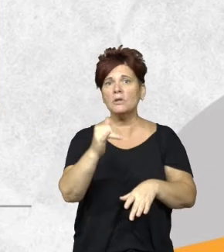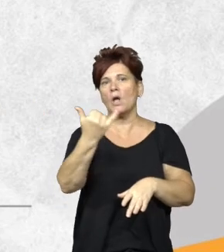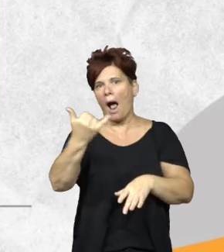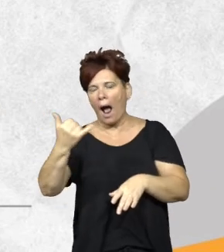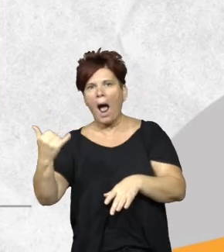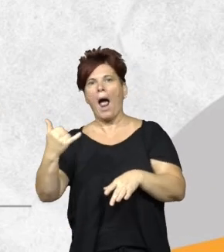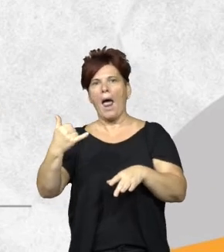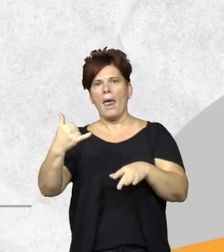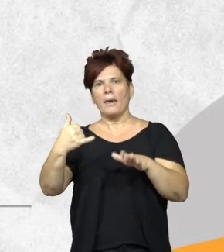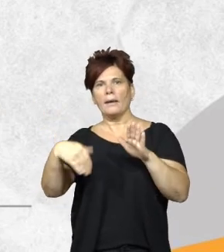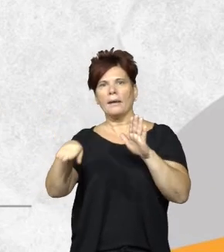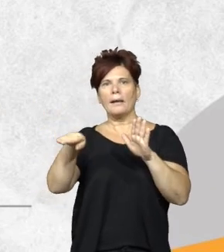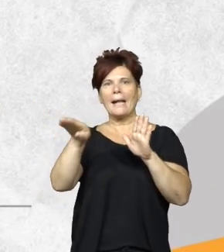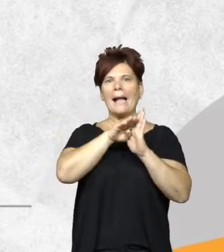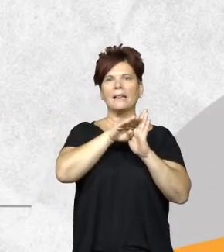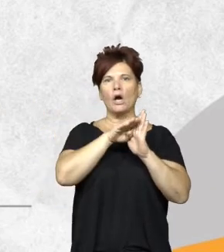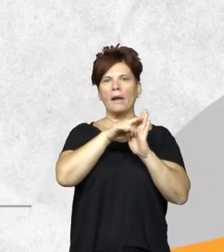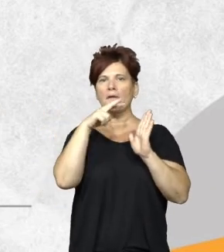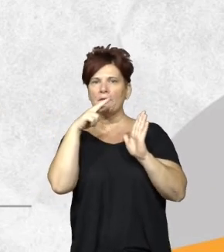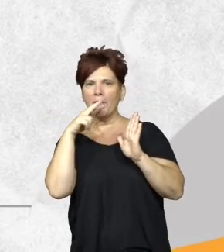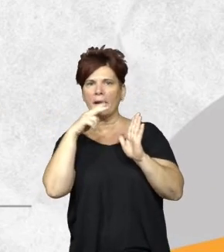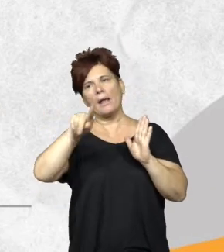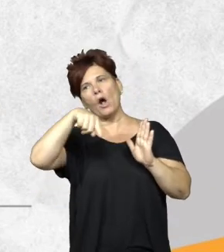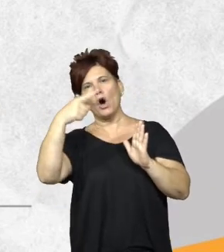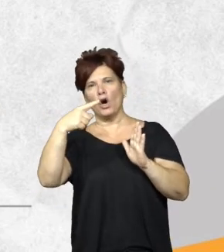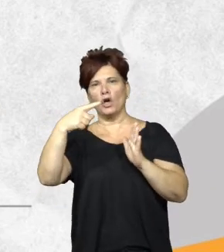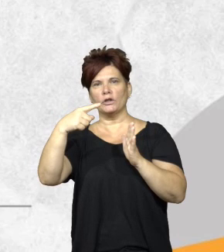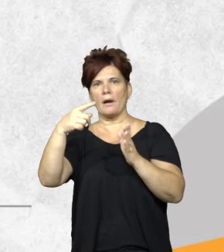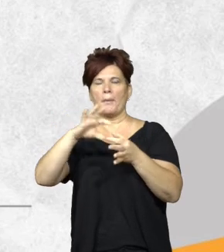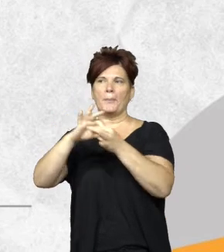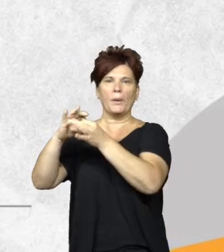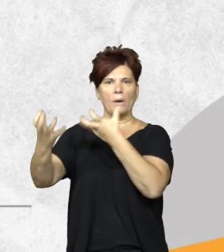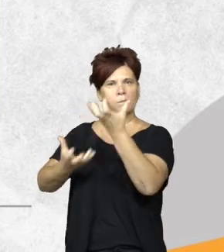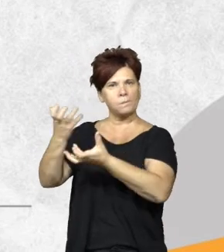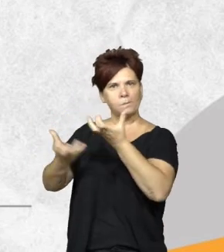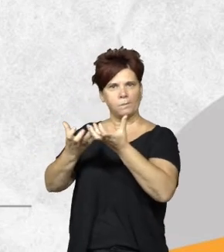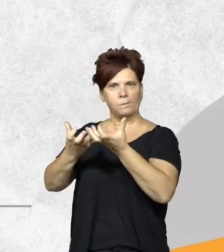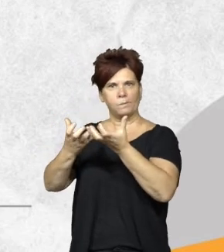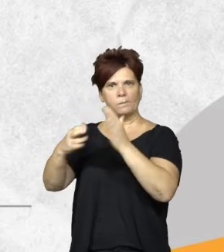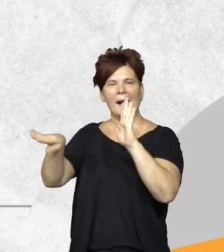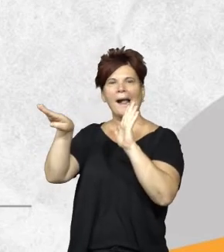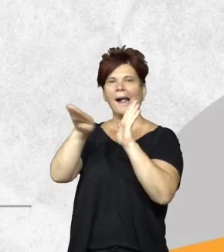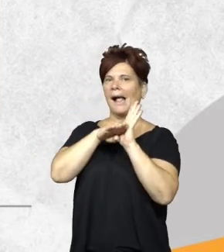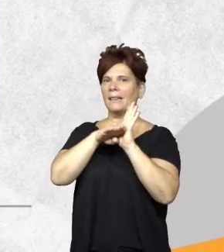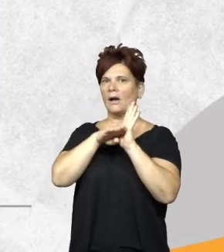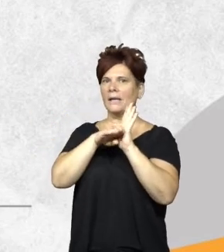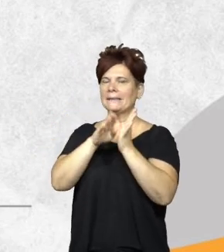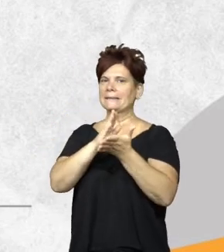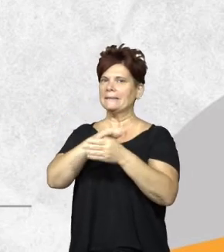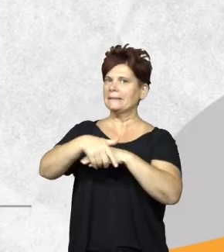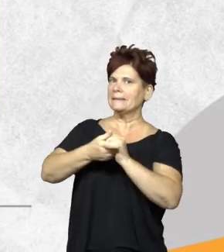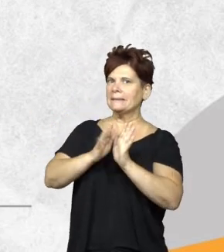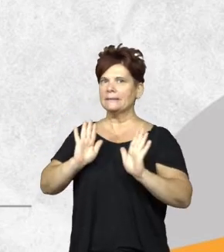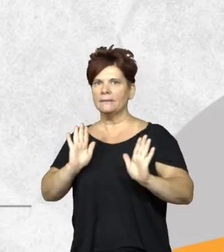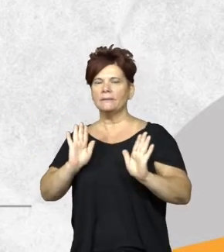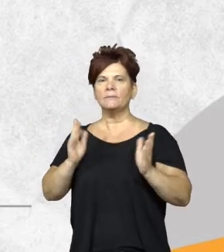se ven en categoría verde otros que la mayoría fue por incendio entonces la categoría es arbitrario digamos